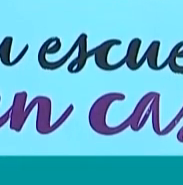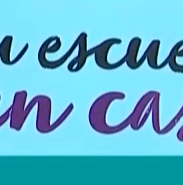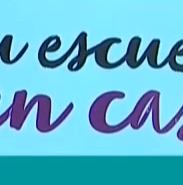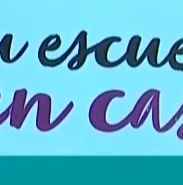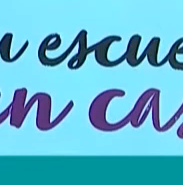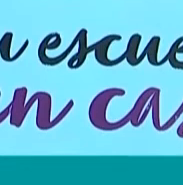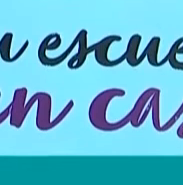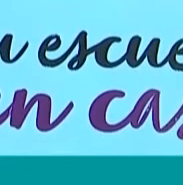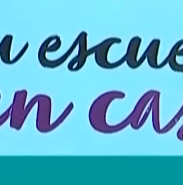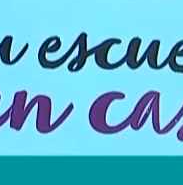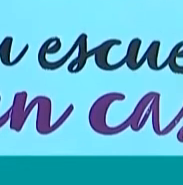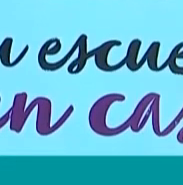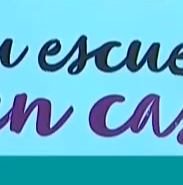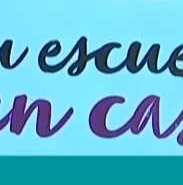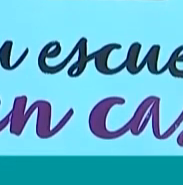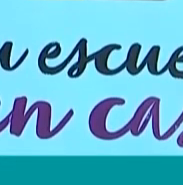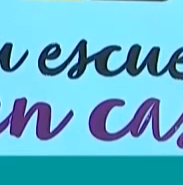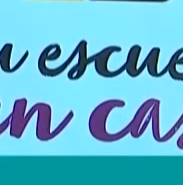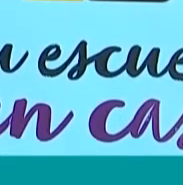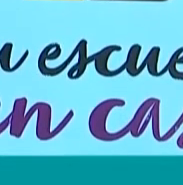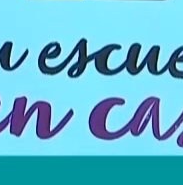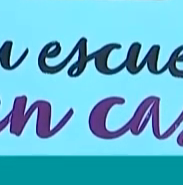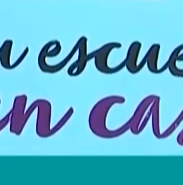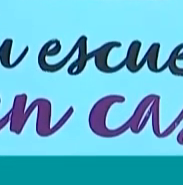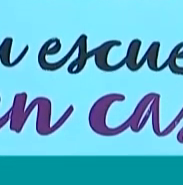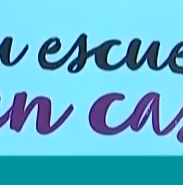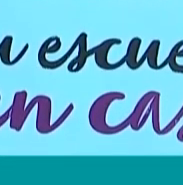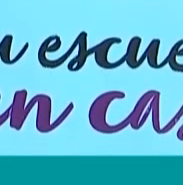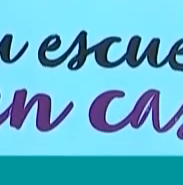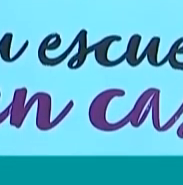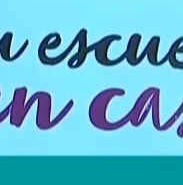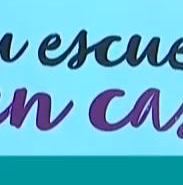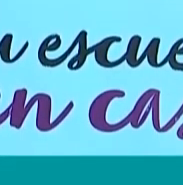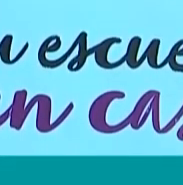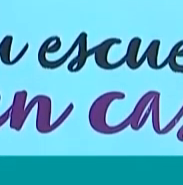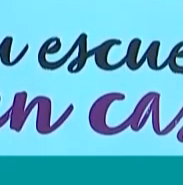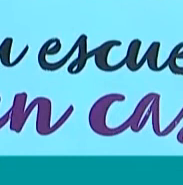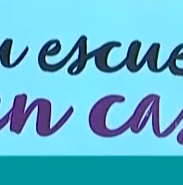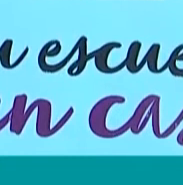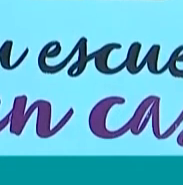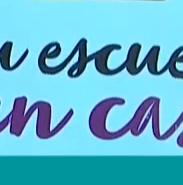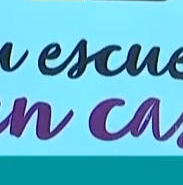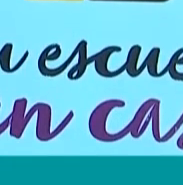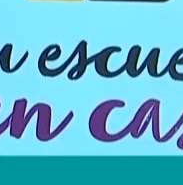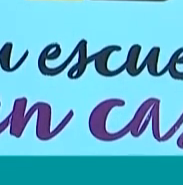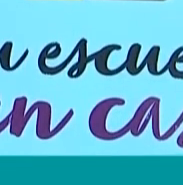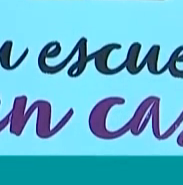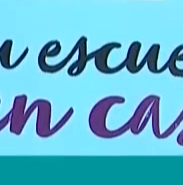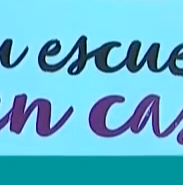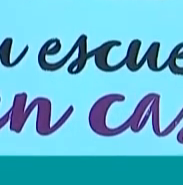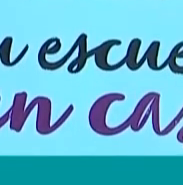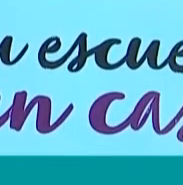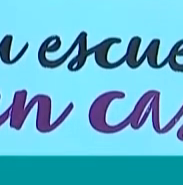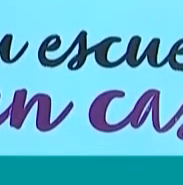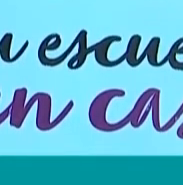dependiente de MITIC, Radio Nacional de Paraguay y también a la red de cable de operadoras del interior del país. Vamos a hablar ahora de lo